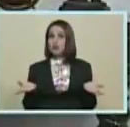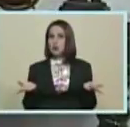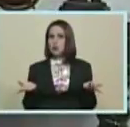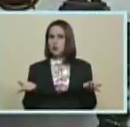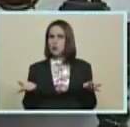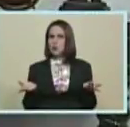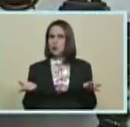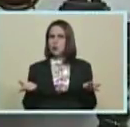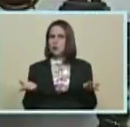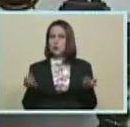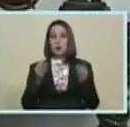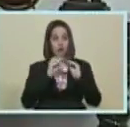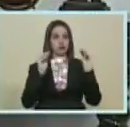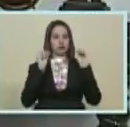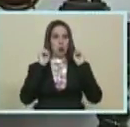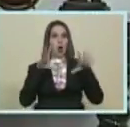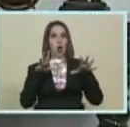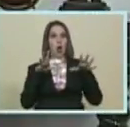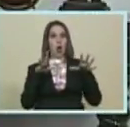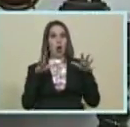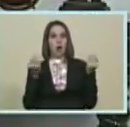Cultural Llamativa